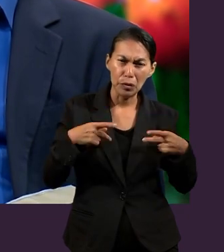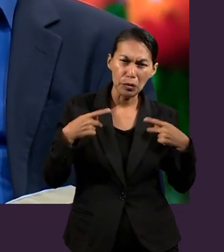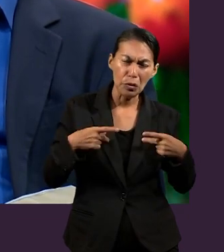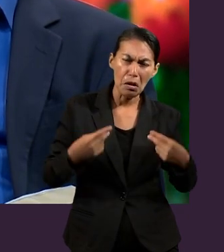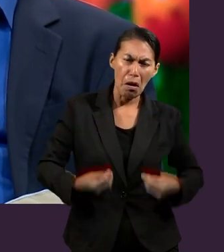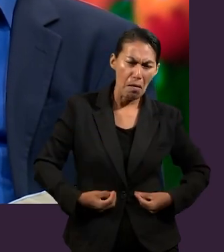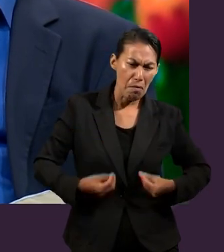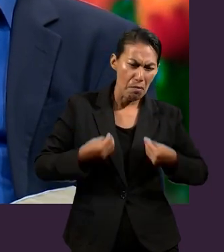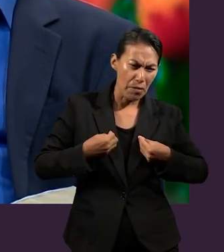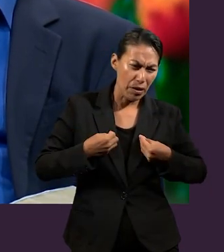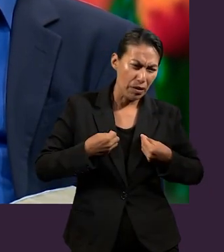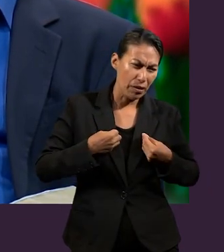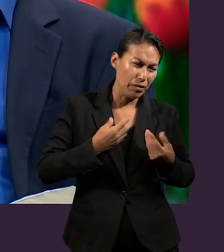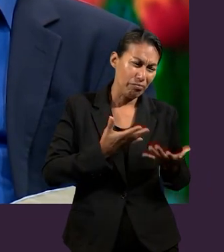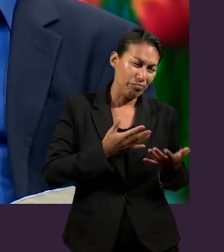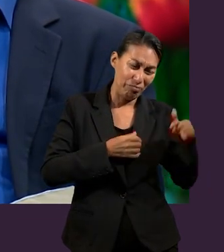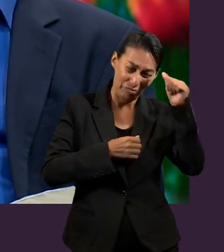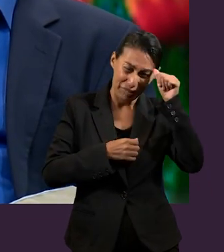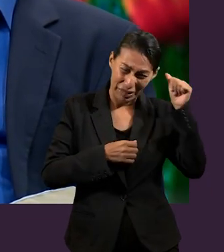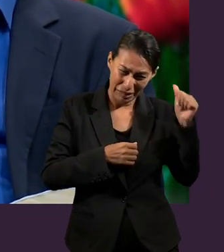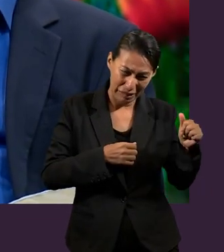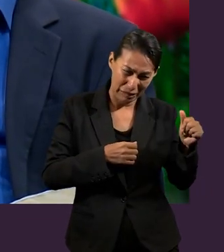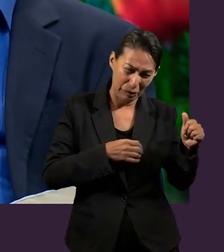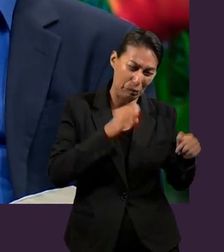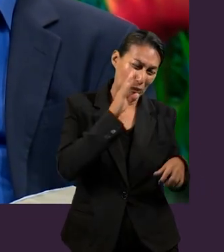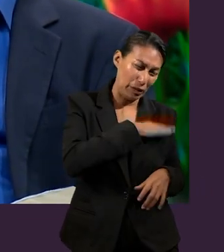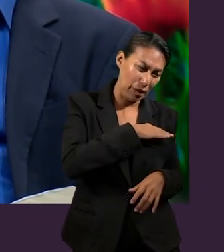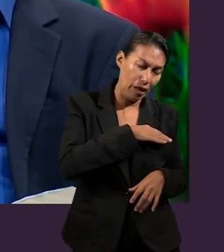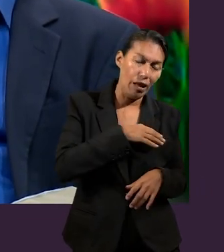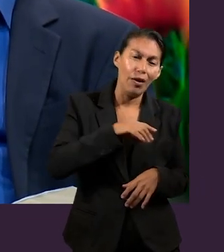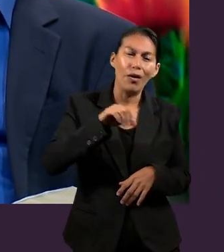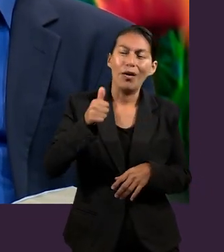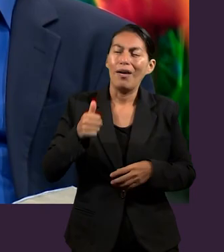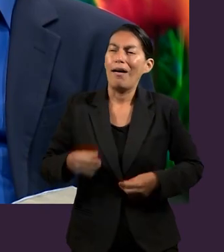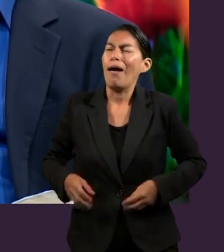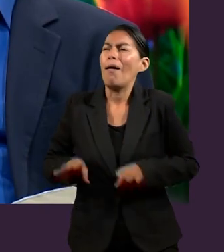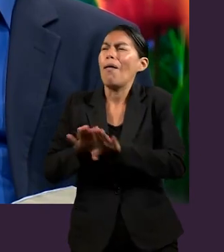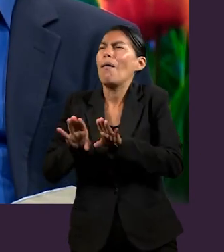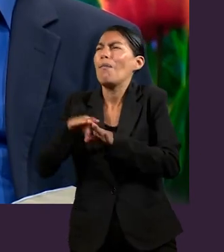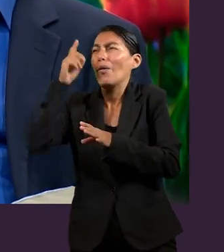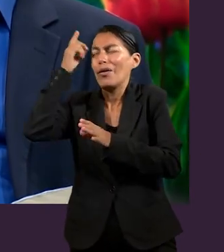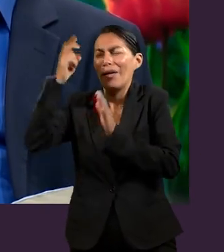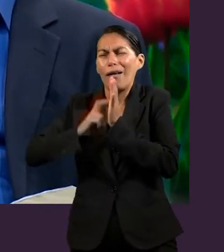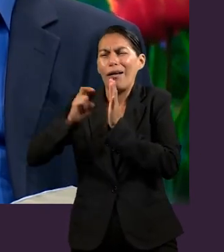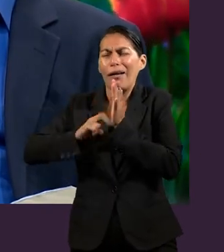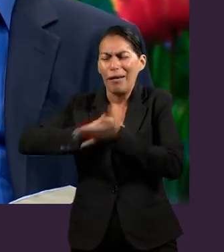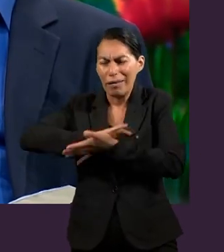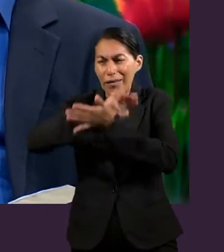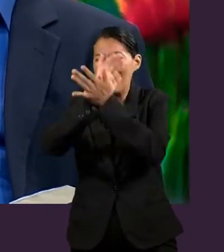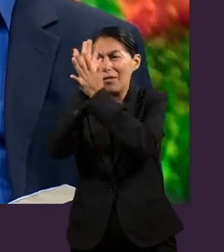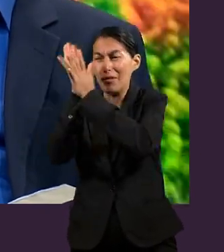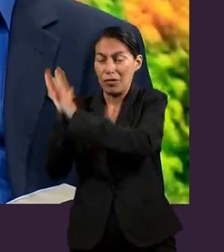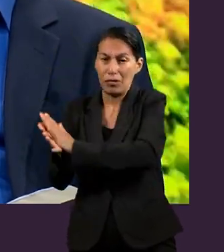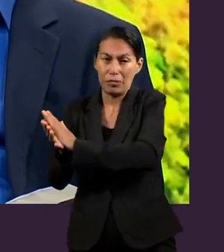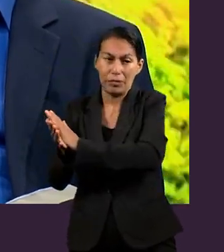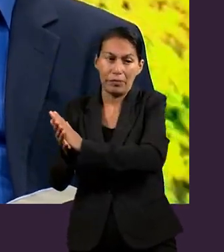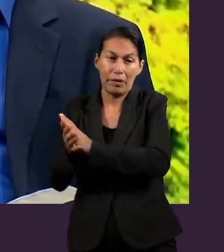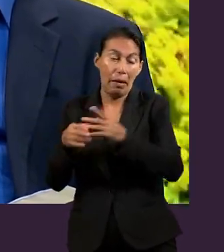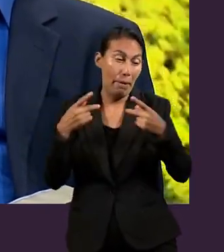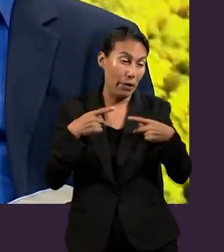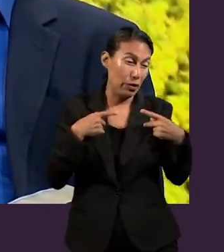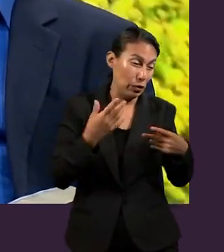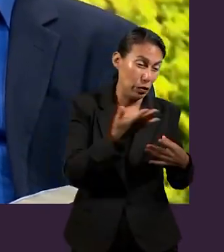contrasta entre una vida completamente impura y una vida totalmente transformada por el poder de Dios.